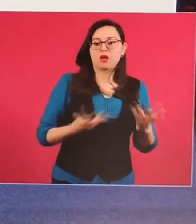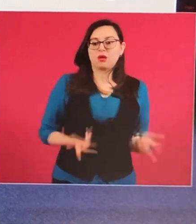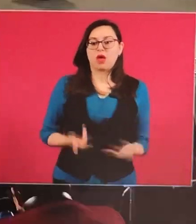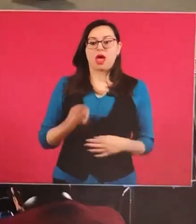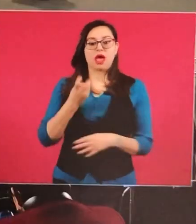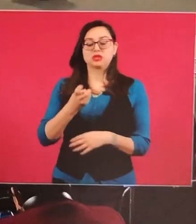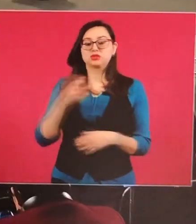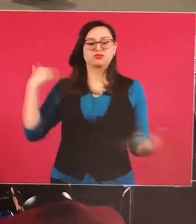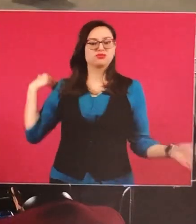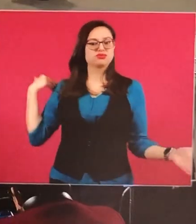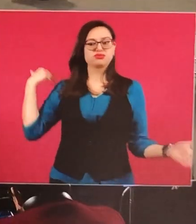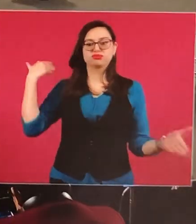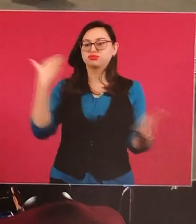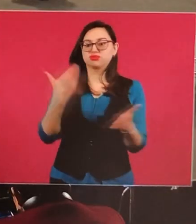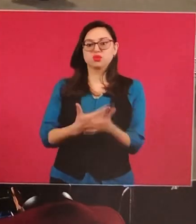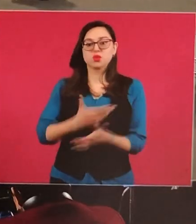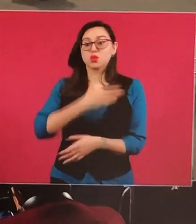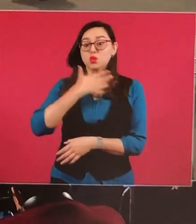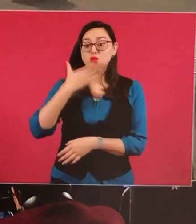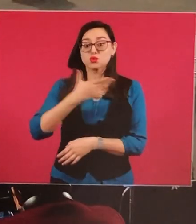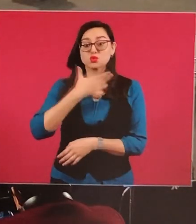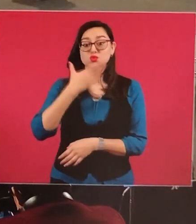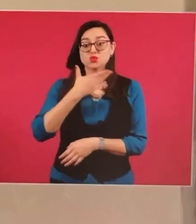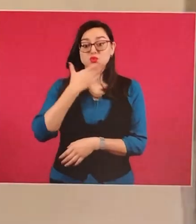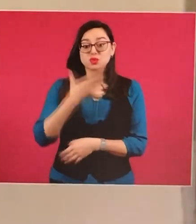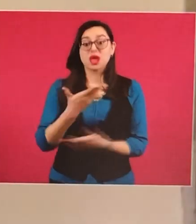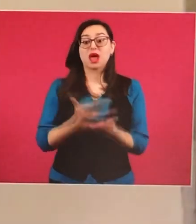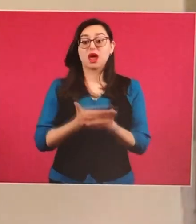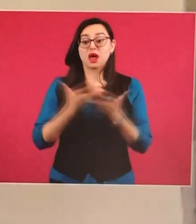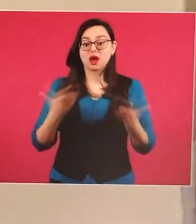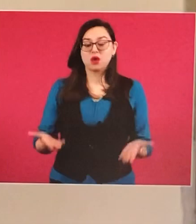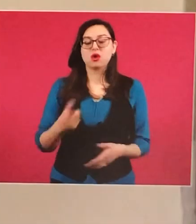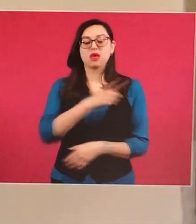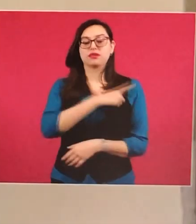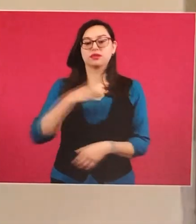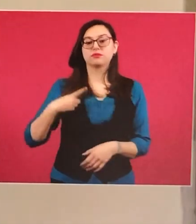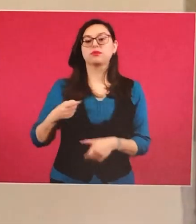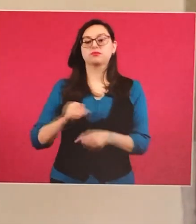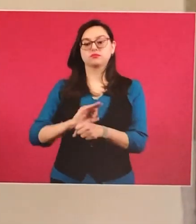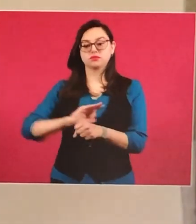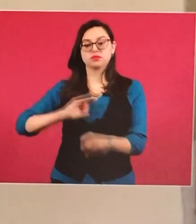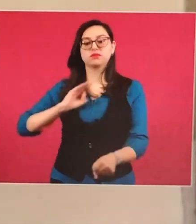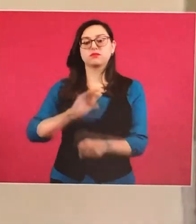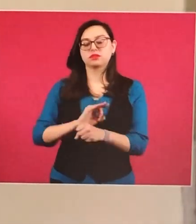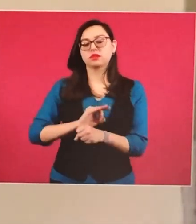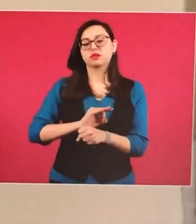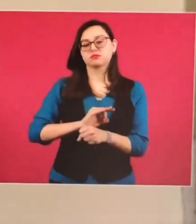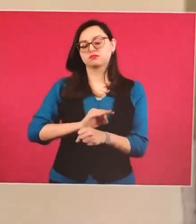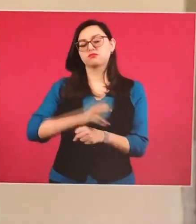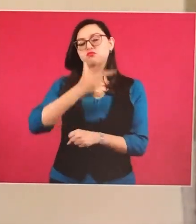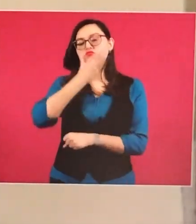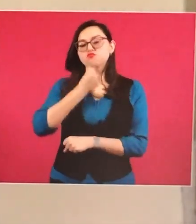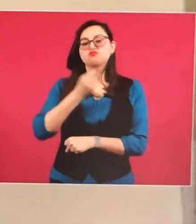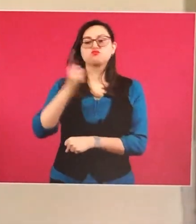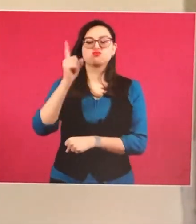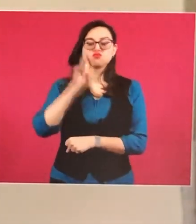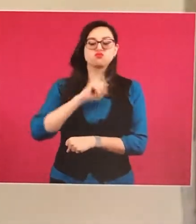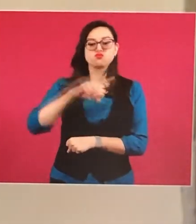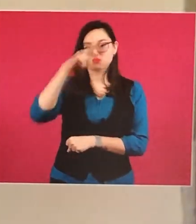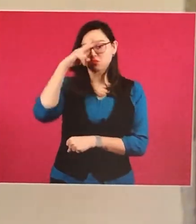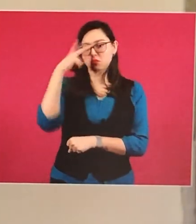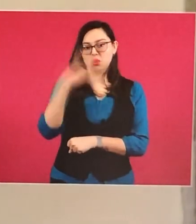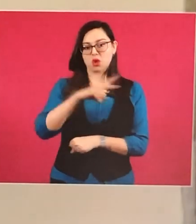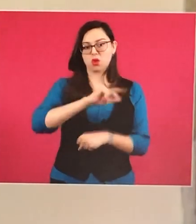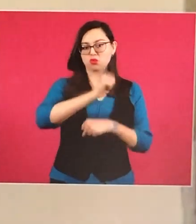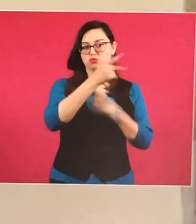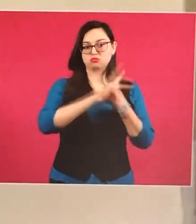movilidad humana tiene como objetivo defender, proteger a las y los mexicanos en el exterior. No